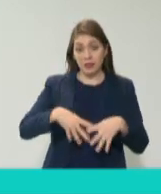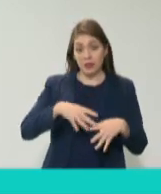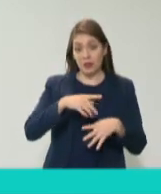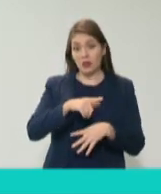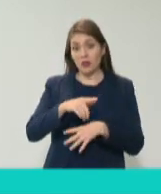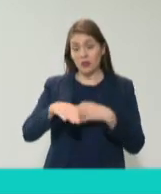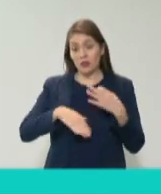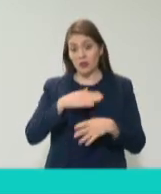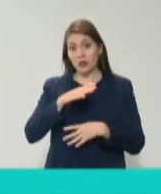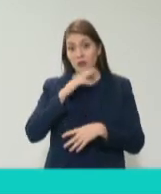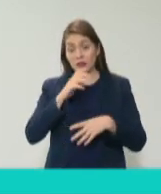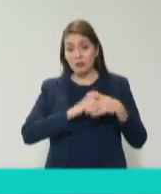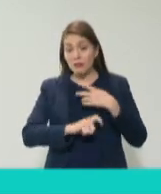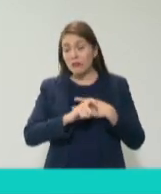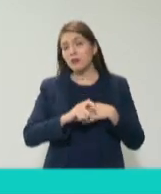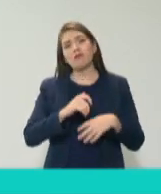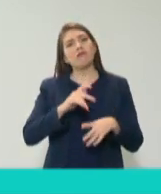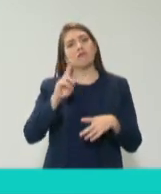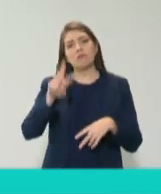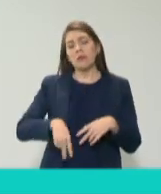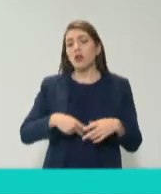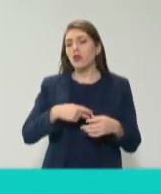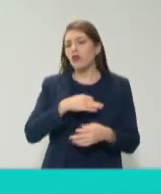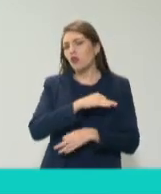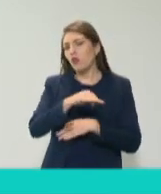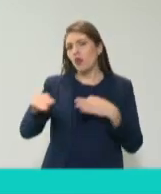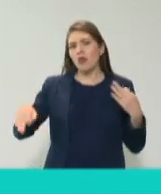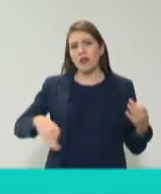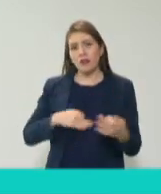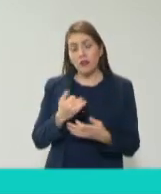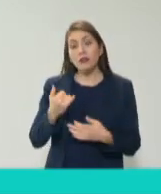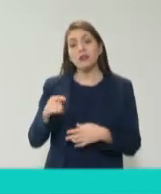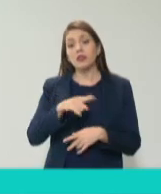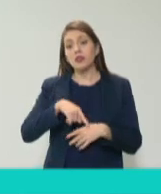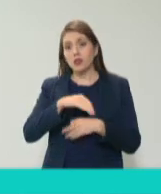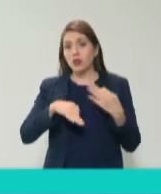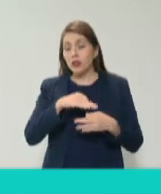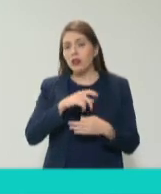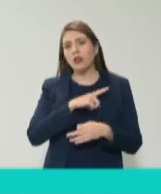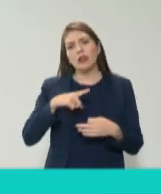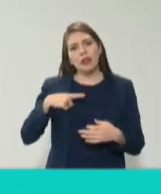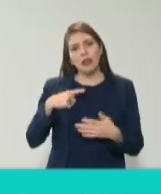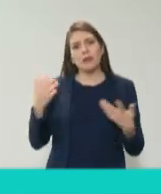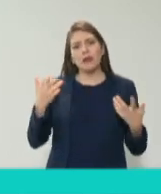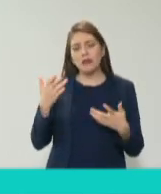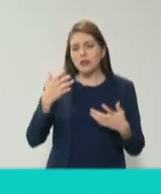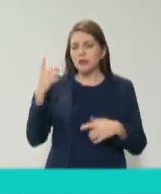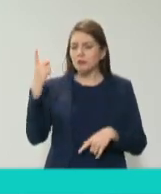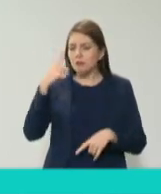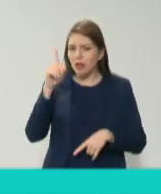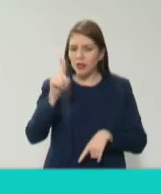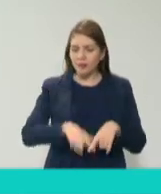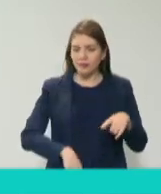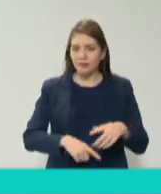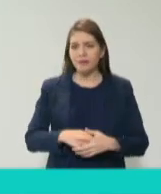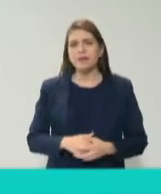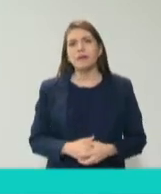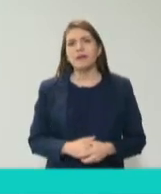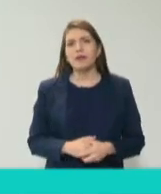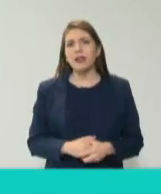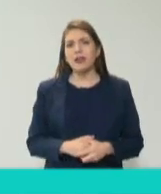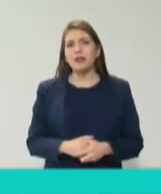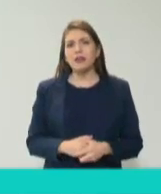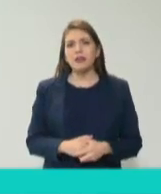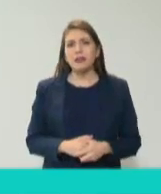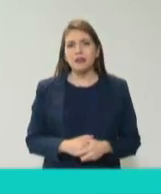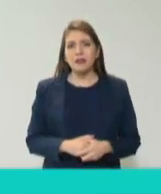final somos todos y todos somos responsables de combatirla este pensando un poco en las preguntas que